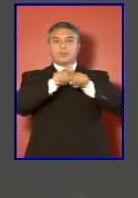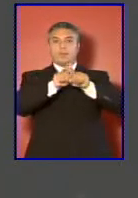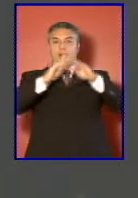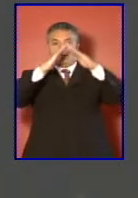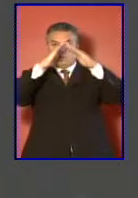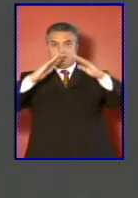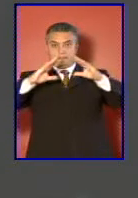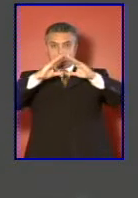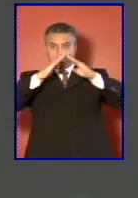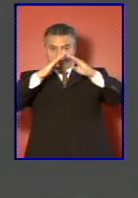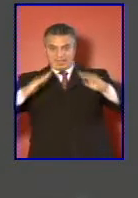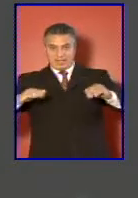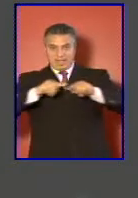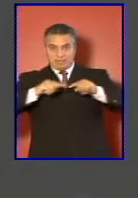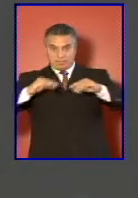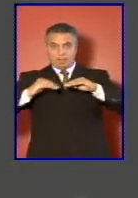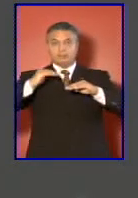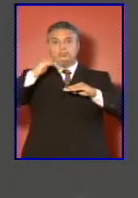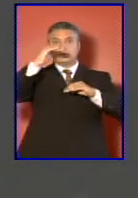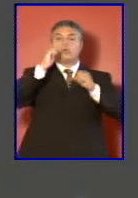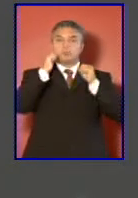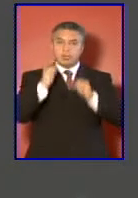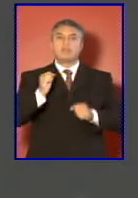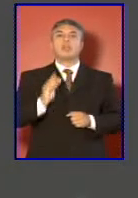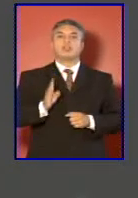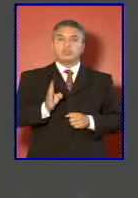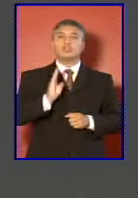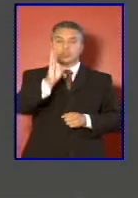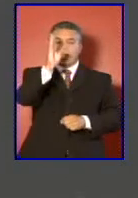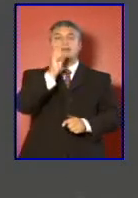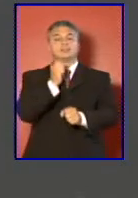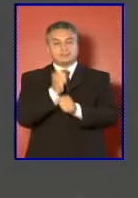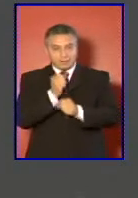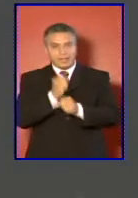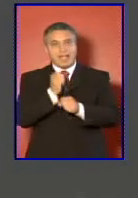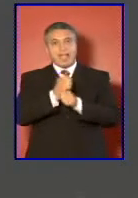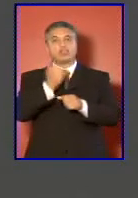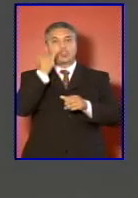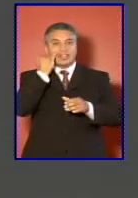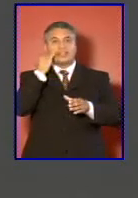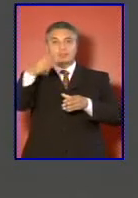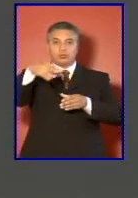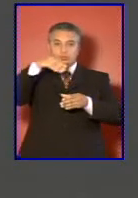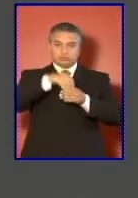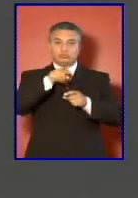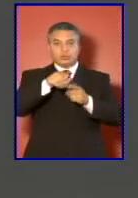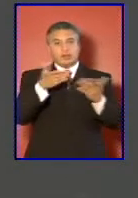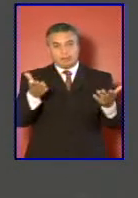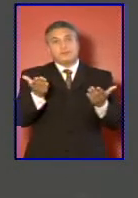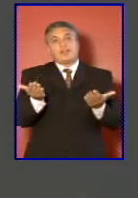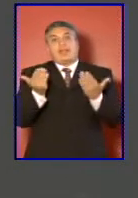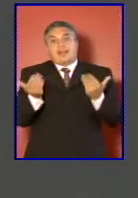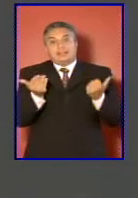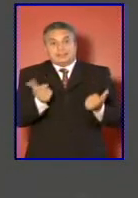comandante en jefe, pero que puedan continuar trabajando en la institución en la medida que se les necesite.